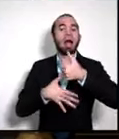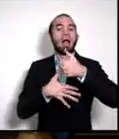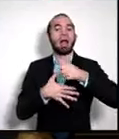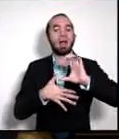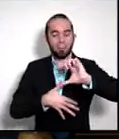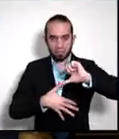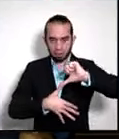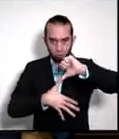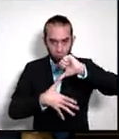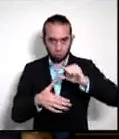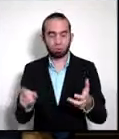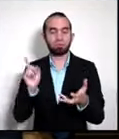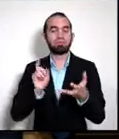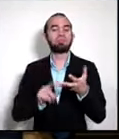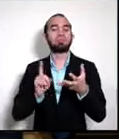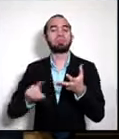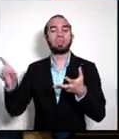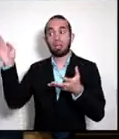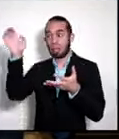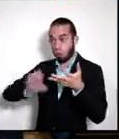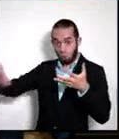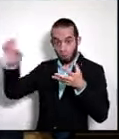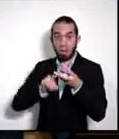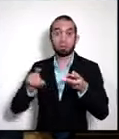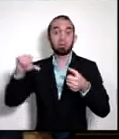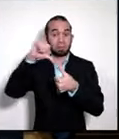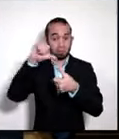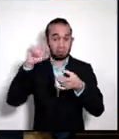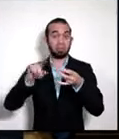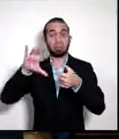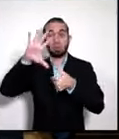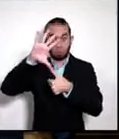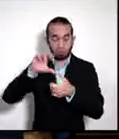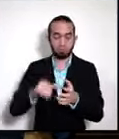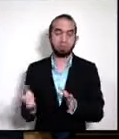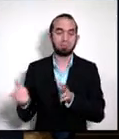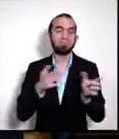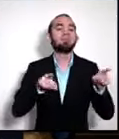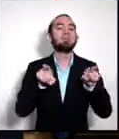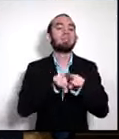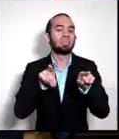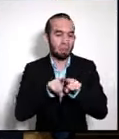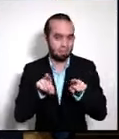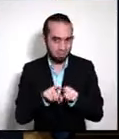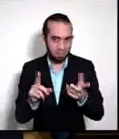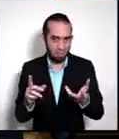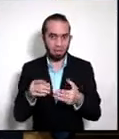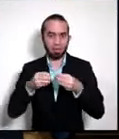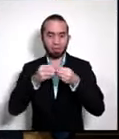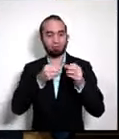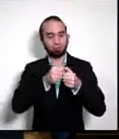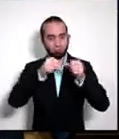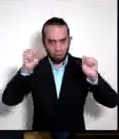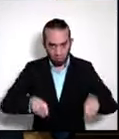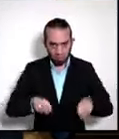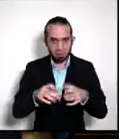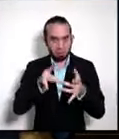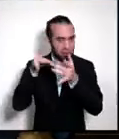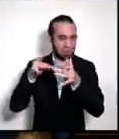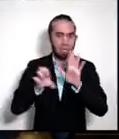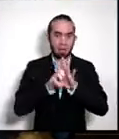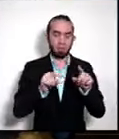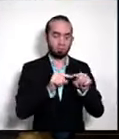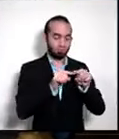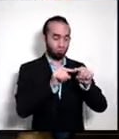trasladarles ese lead además tenemos la unidad de regímenes especiales que es donde se administra todos los regímenes de zona franca